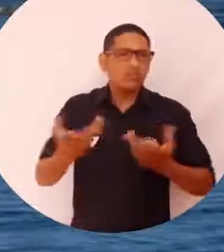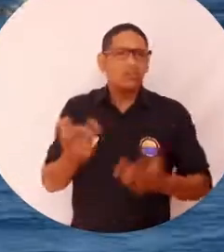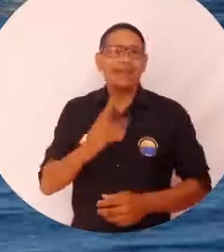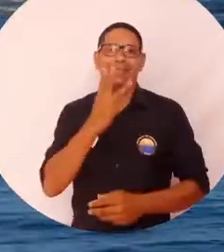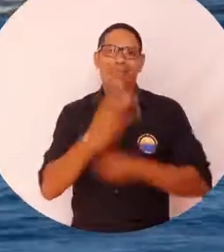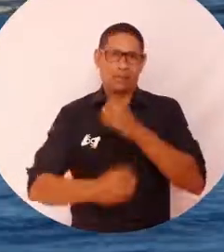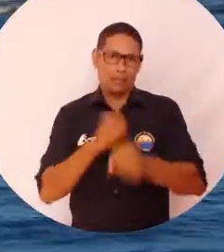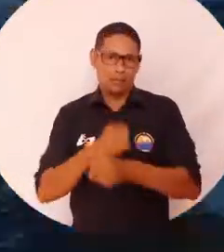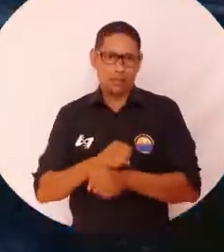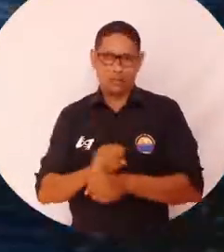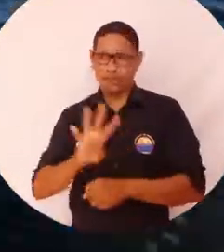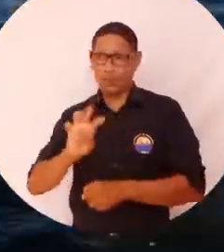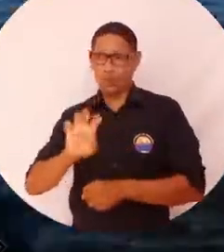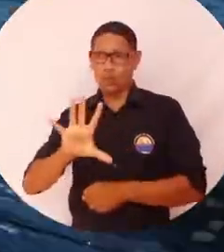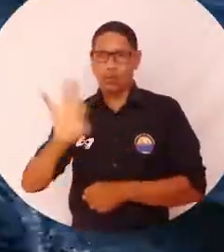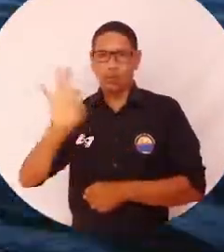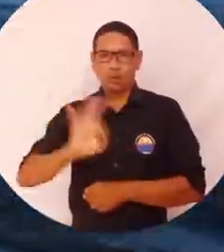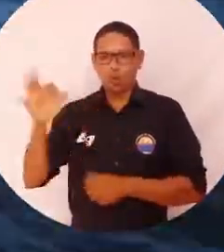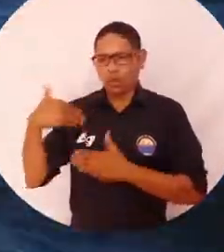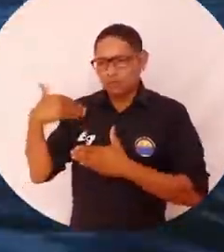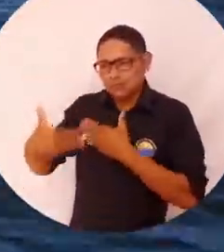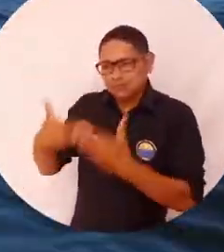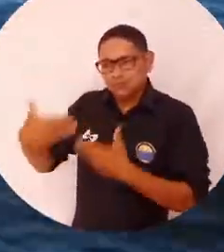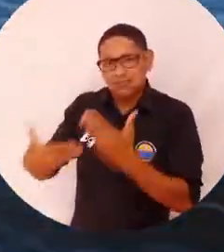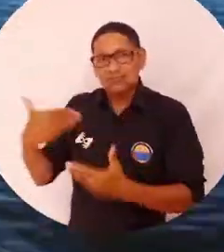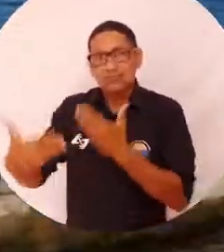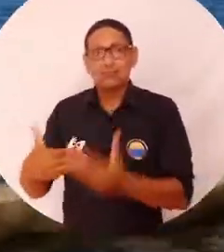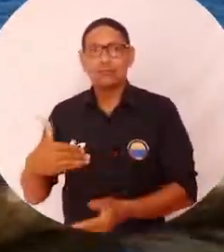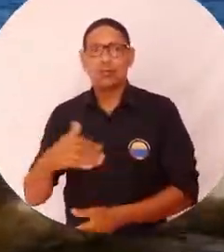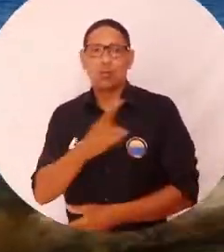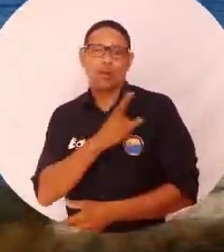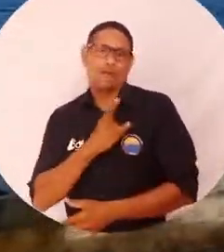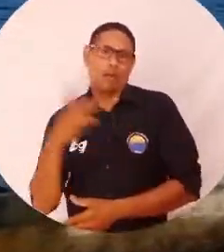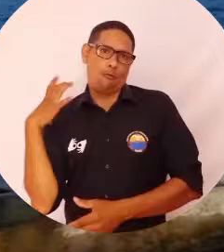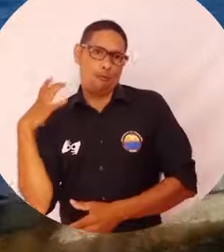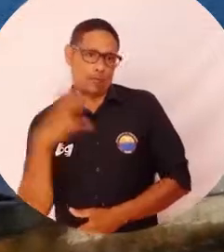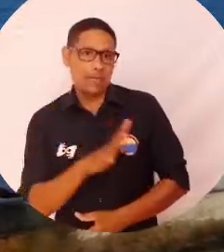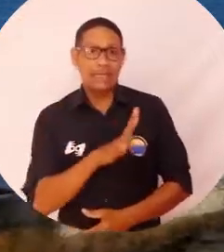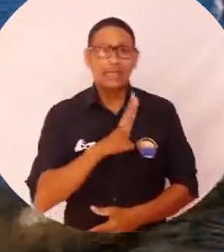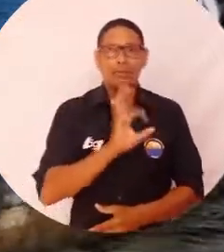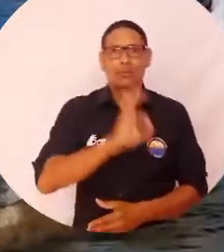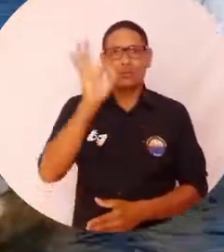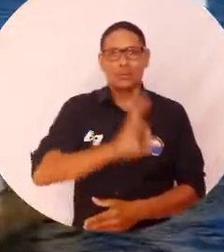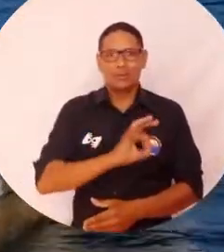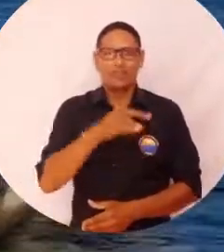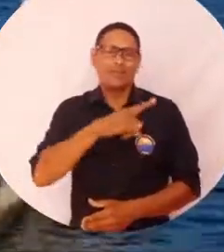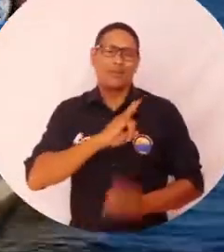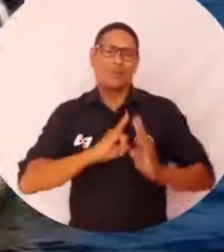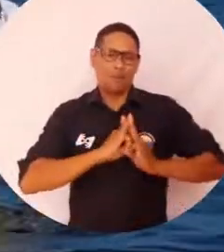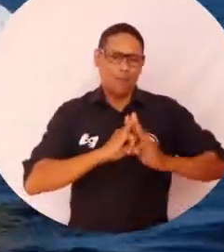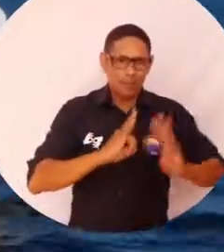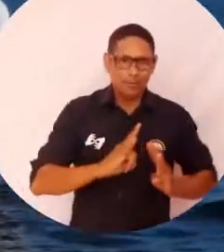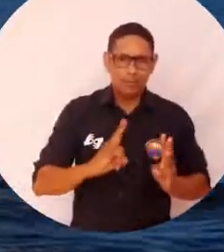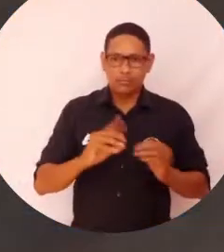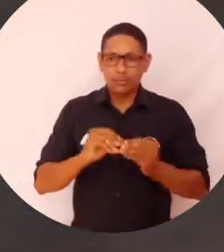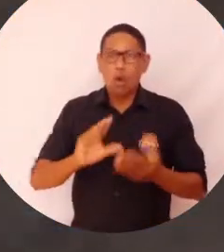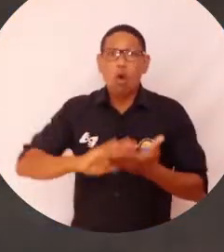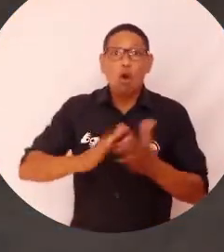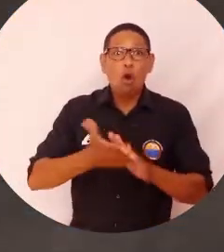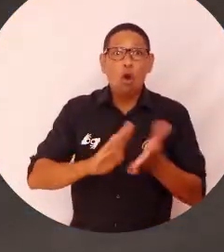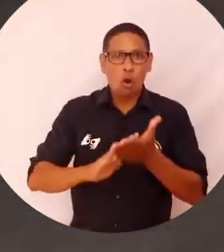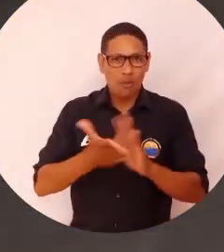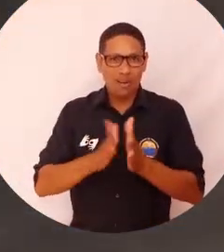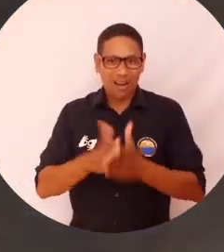se desarrollará un 95% en el Departamento de Córdoba y un 5% en el Departamento del Magdalena y aportará al fortalecimiento de las